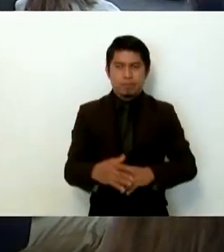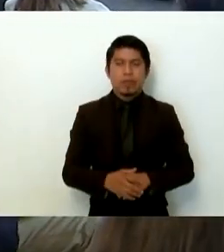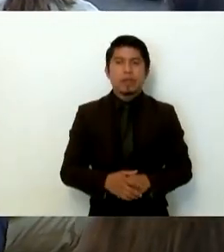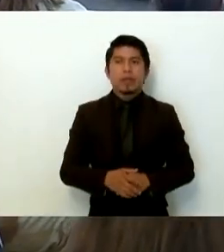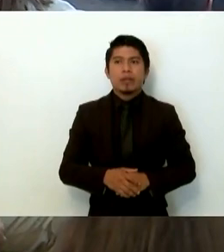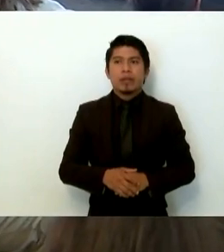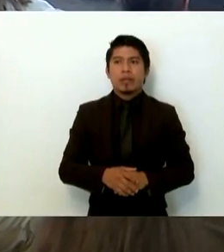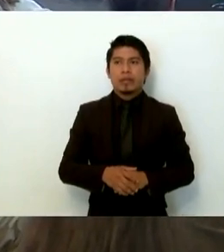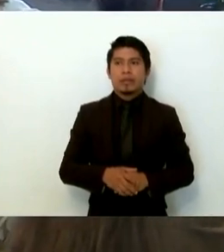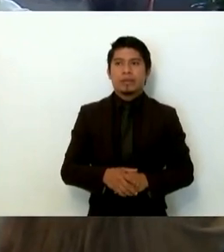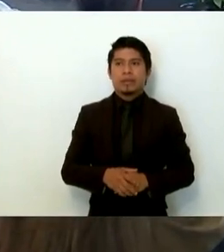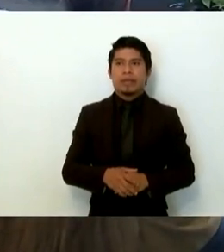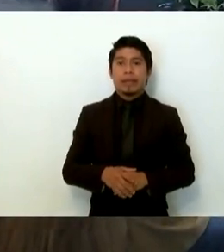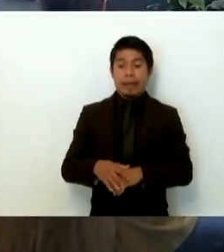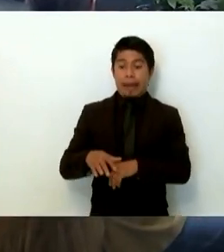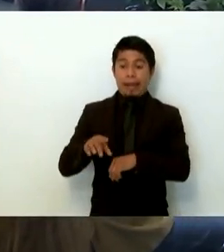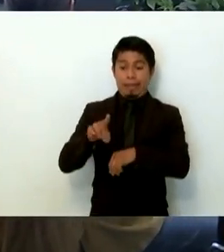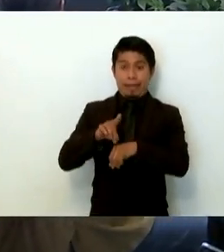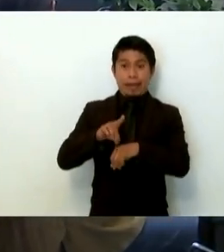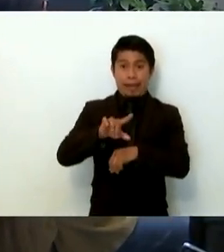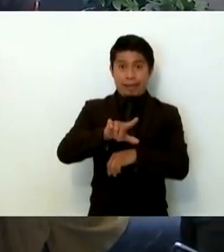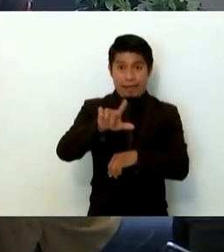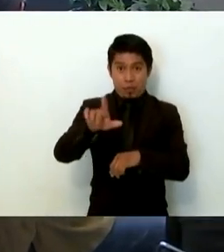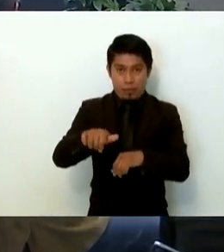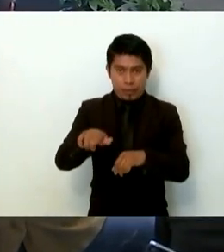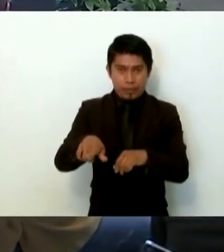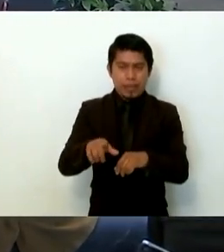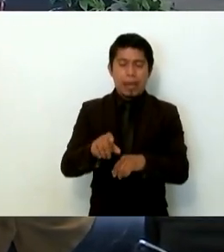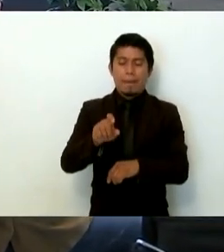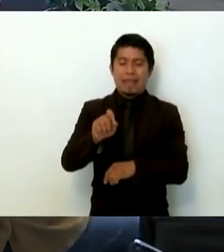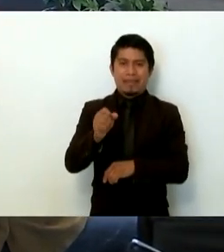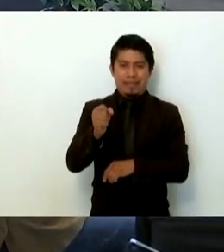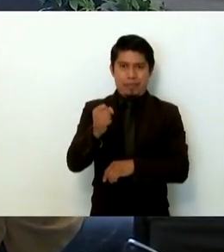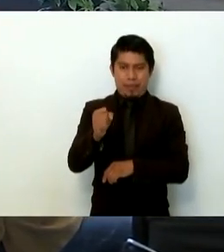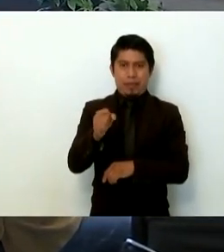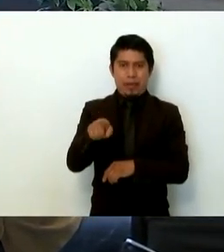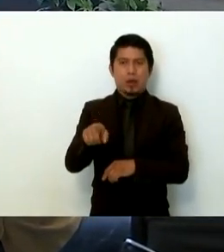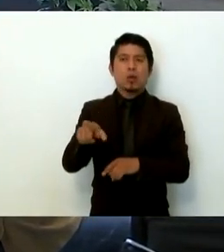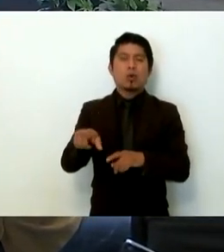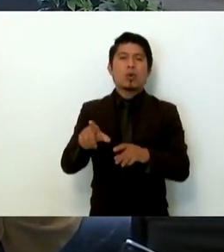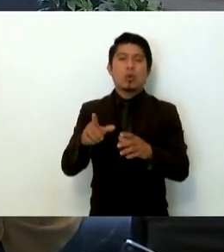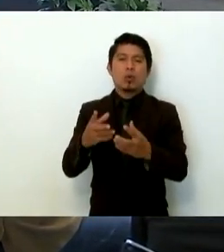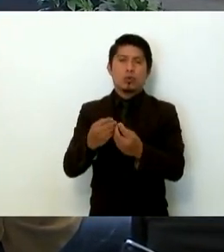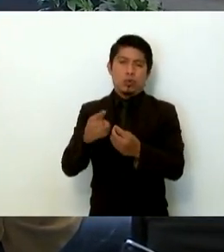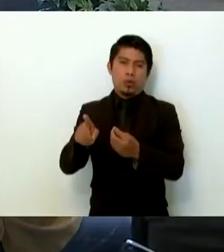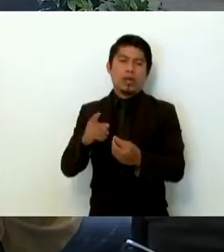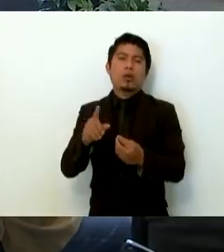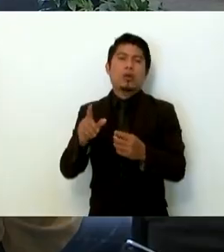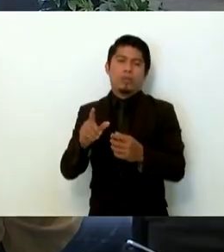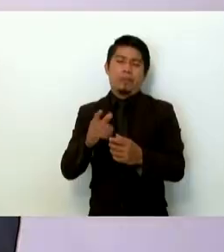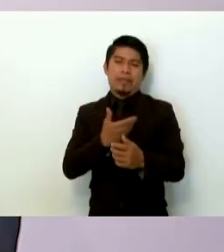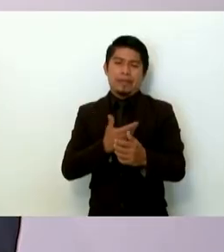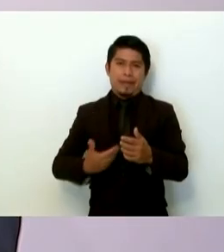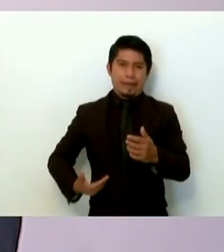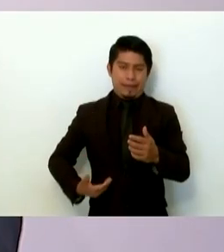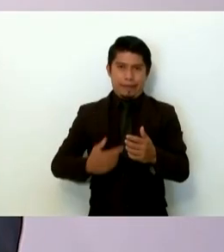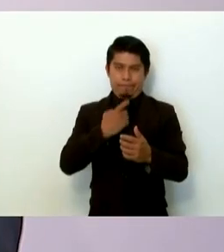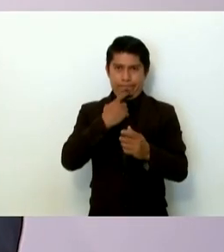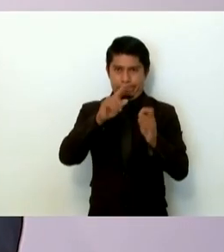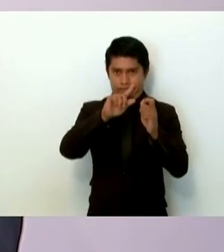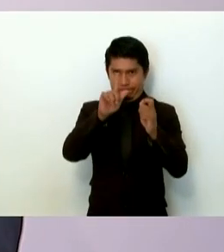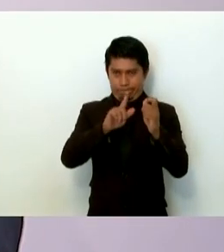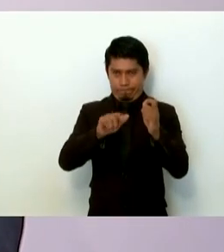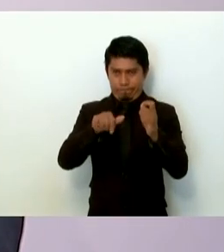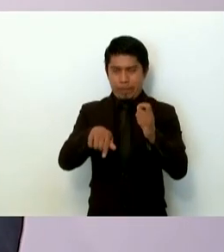Junto con ello, al día siguiente tuvimos una reunión el 20 de septiembre con el presidente de la República y los papás y mamás,